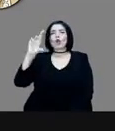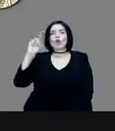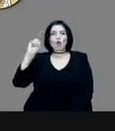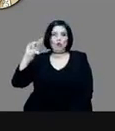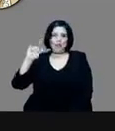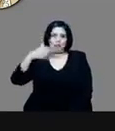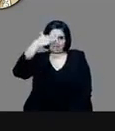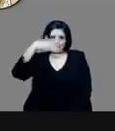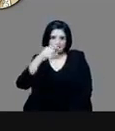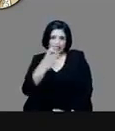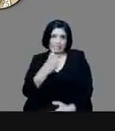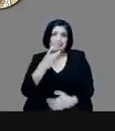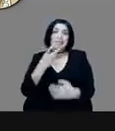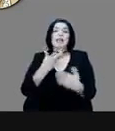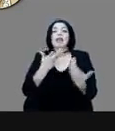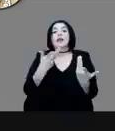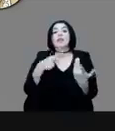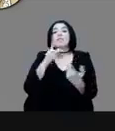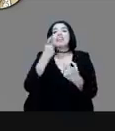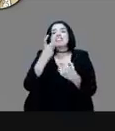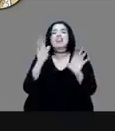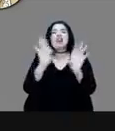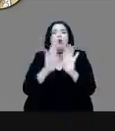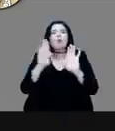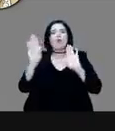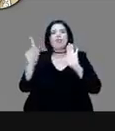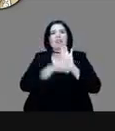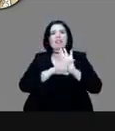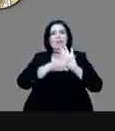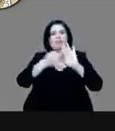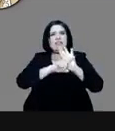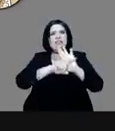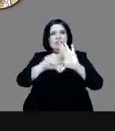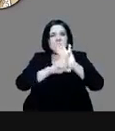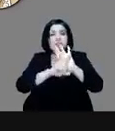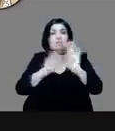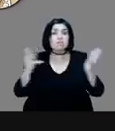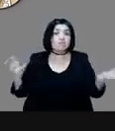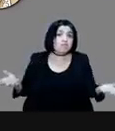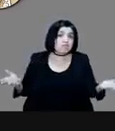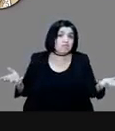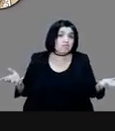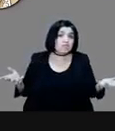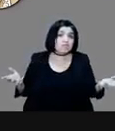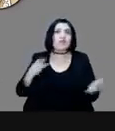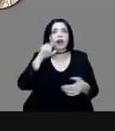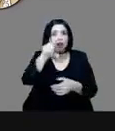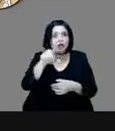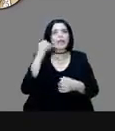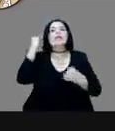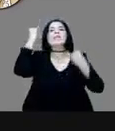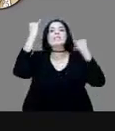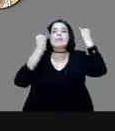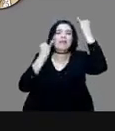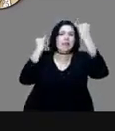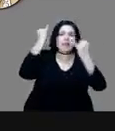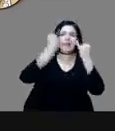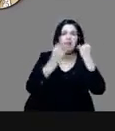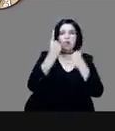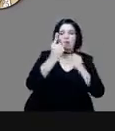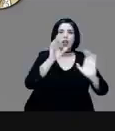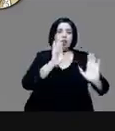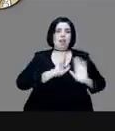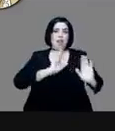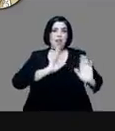o sea, o los tomaban como aspectos negativos. Por otro lado, también, imagínense un ejército que pierde a